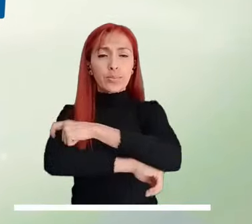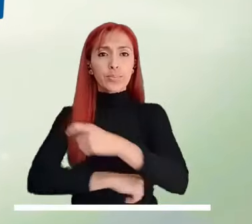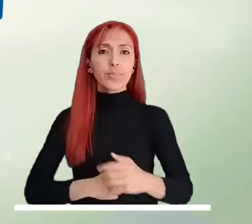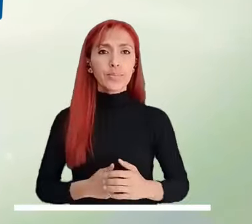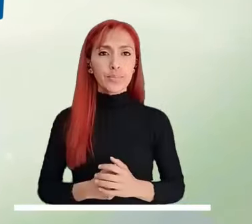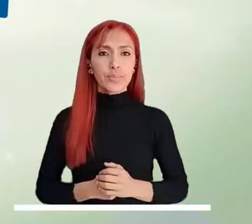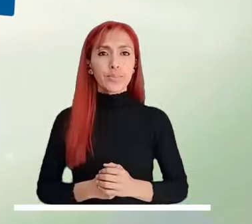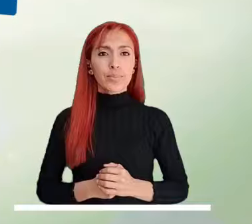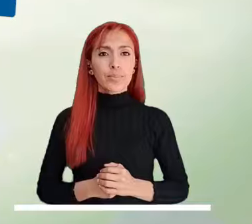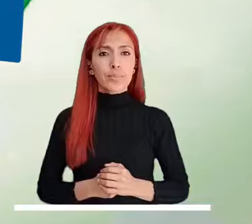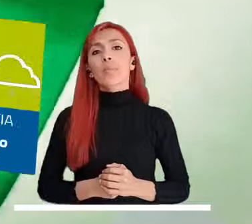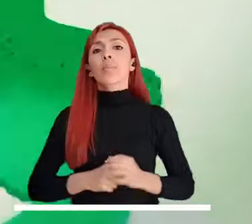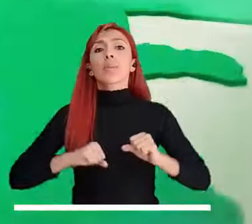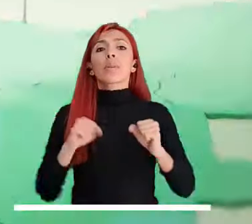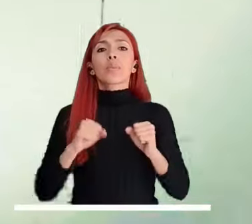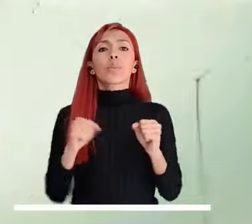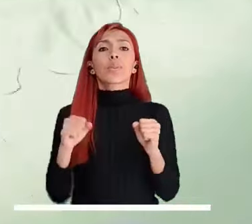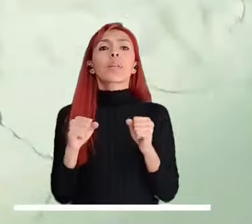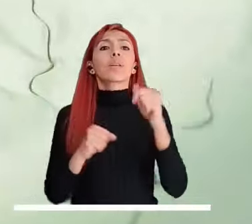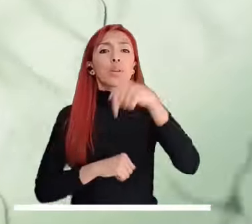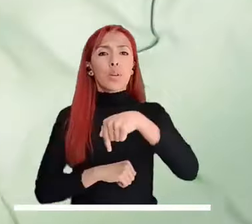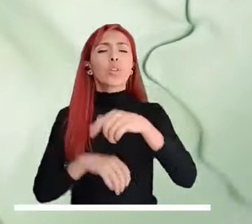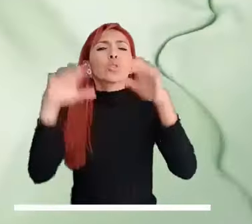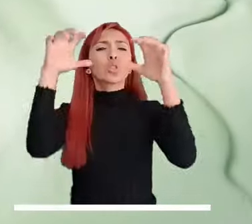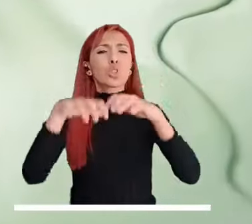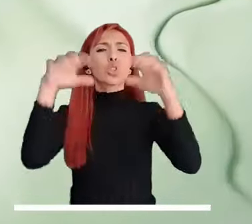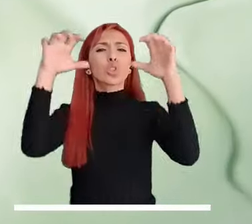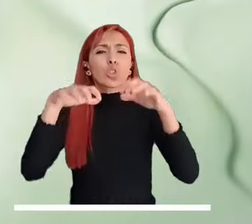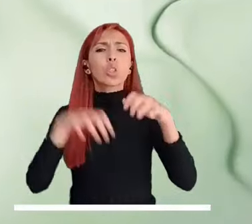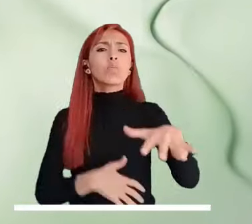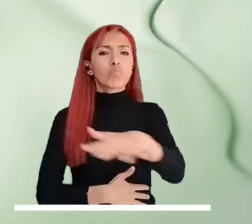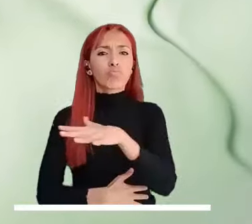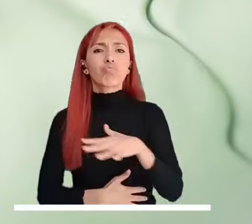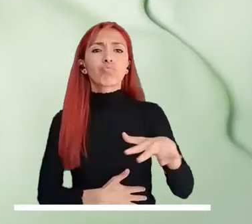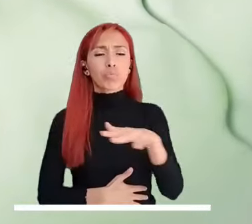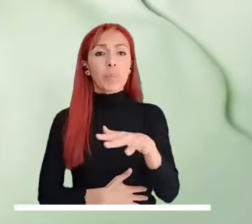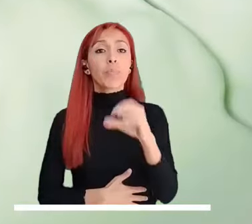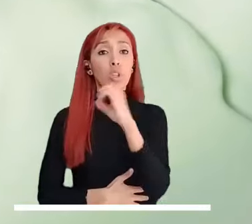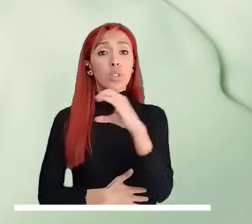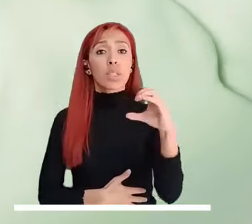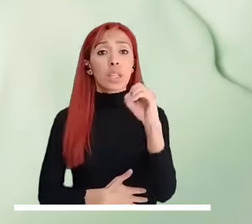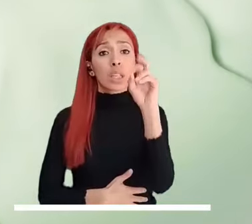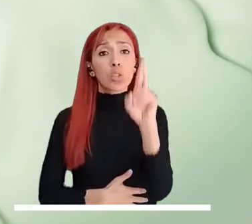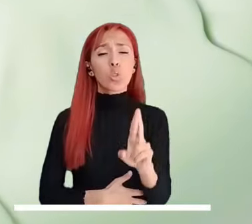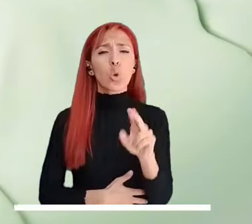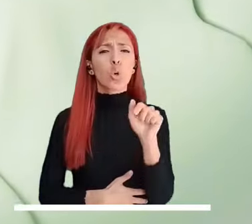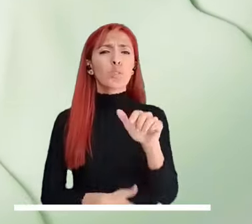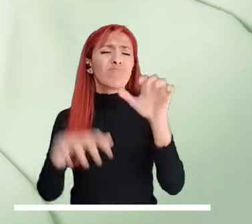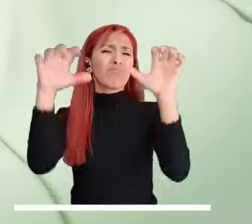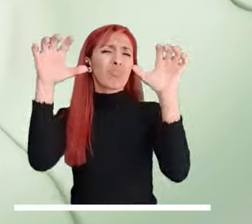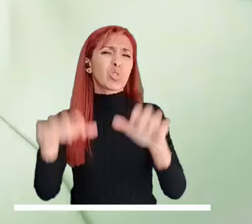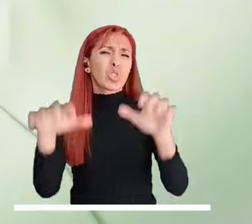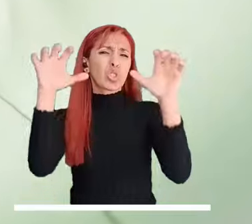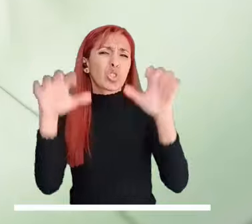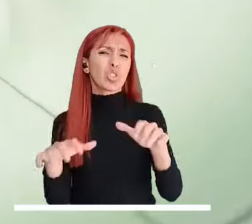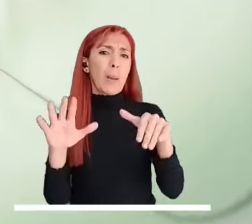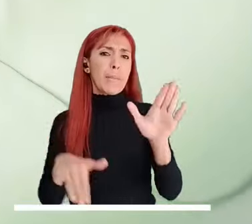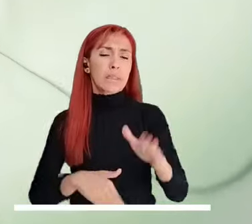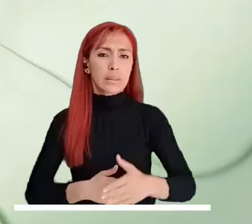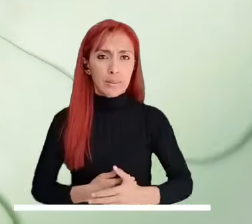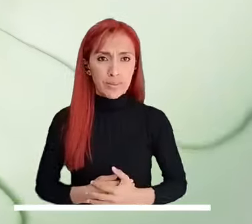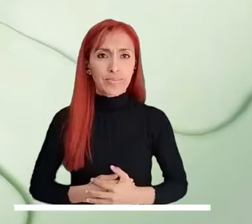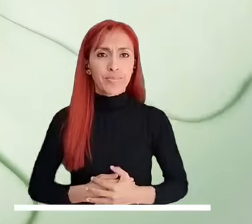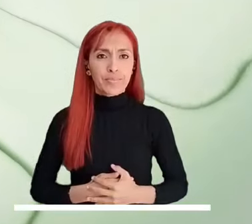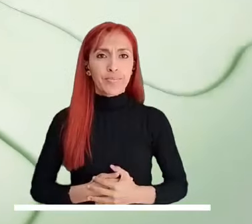y occidente de Putumayo. En la capital se calculan lluvias en amplios sectores. En el occidente y sur podrían